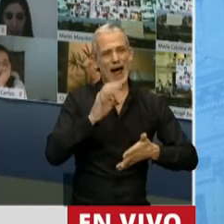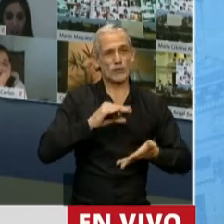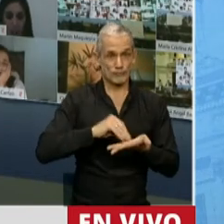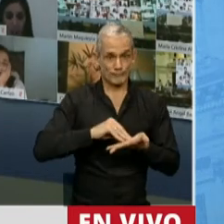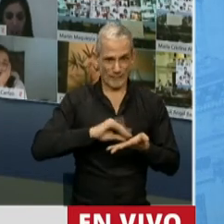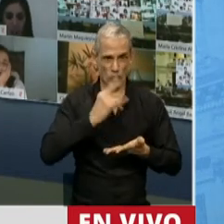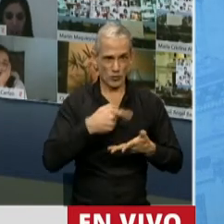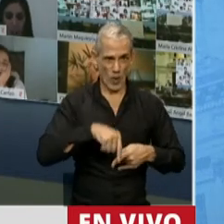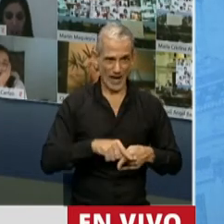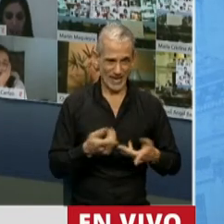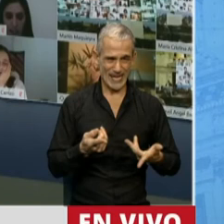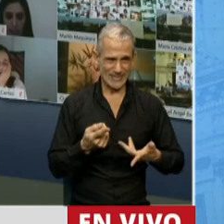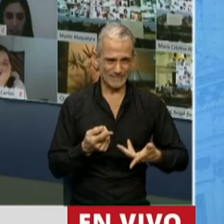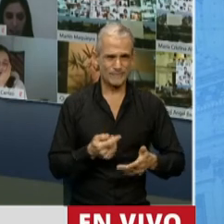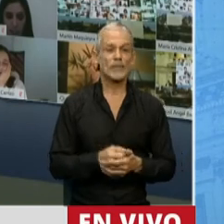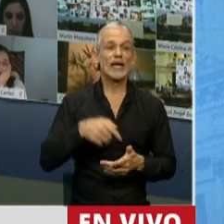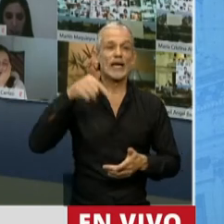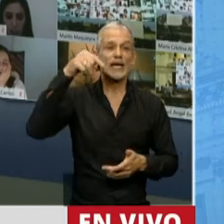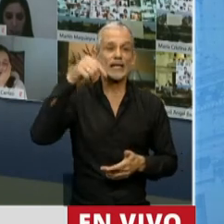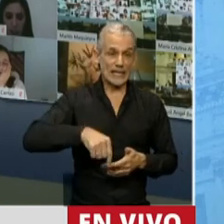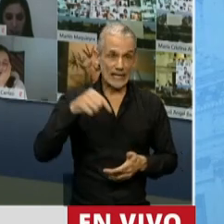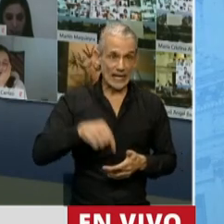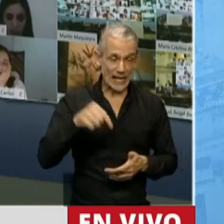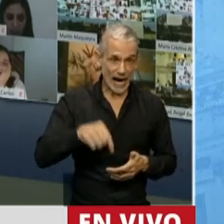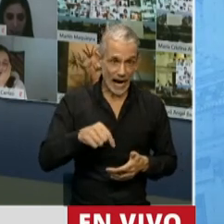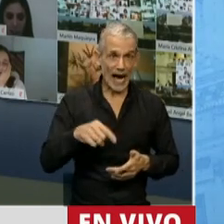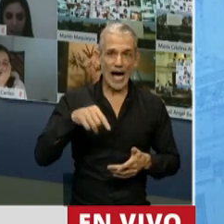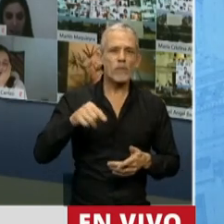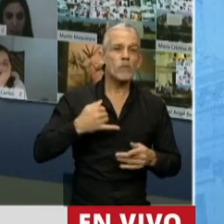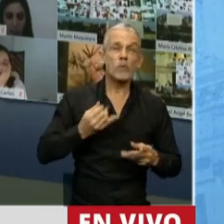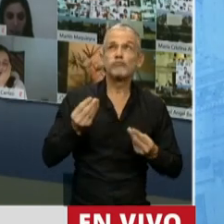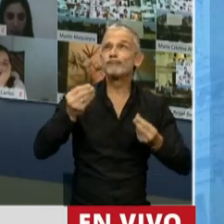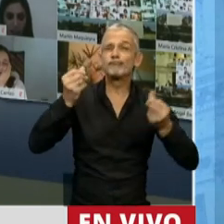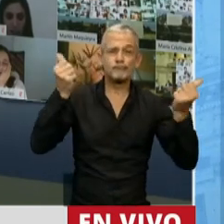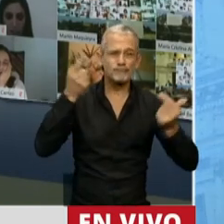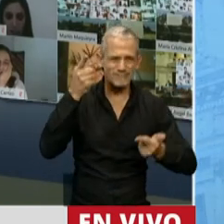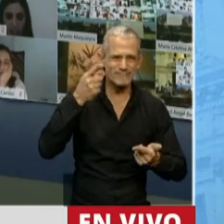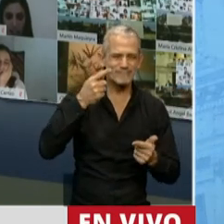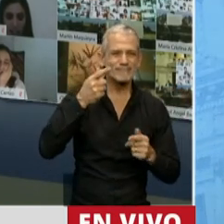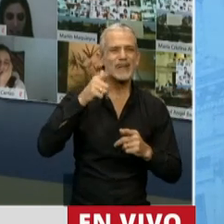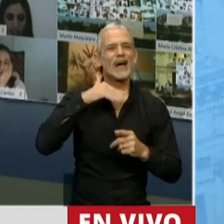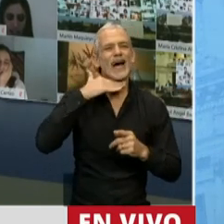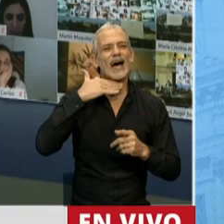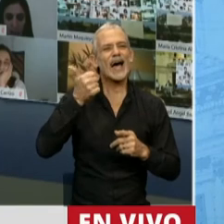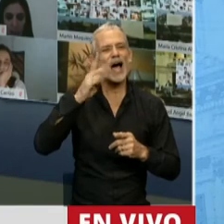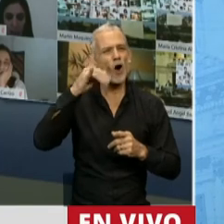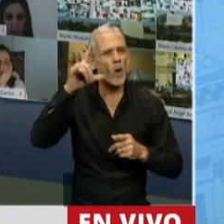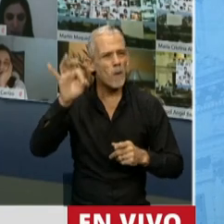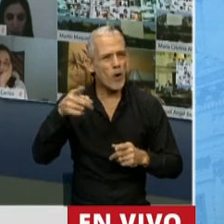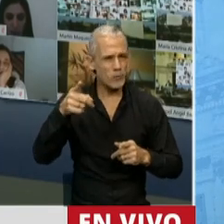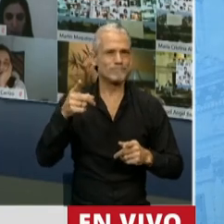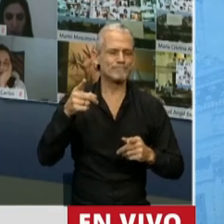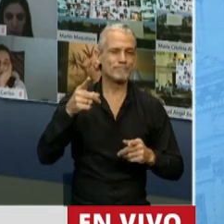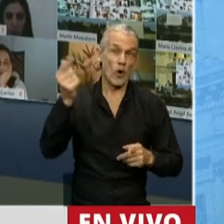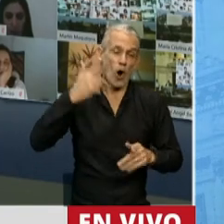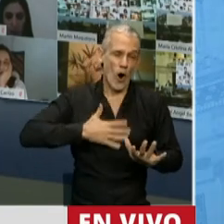Ushuaia en la capital de Malvinas. Así que desde donde estés querido Alejandro Jacobo Vets que